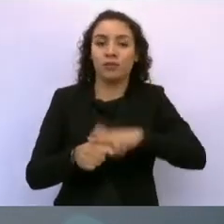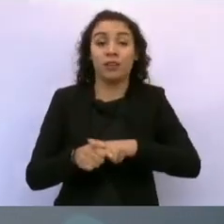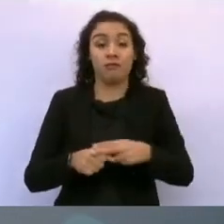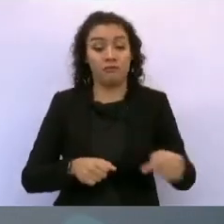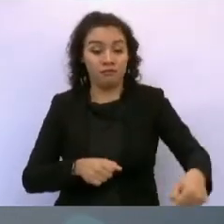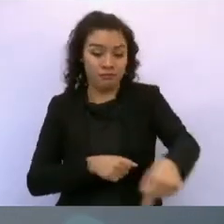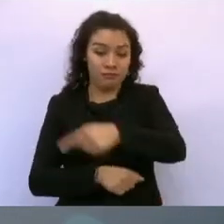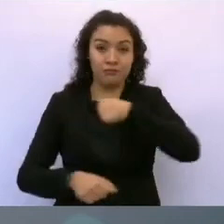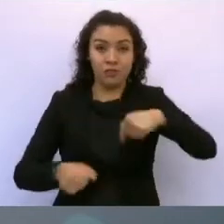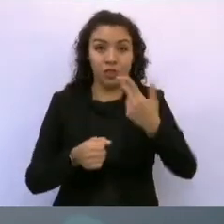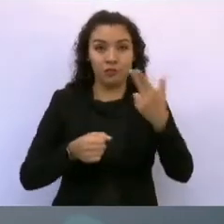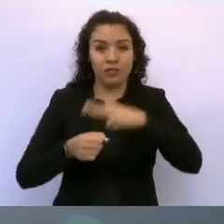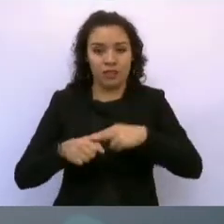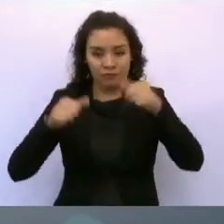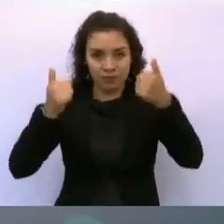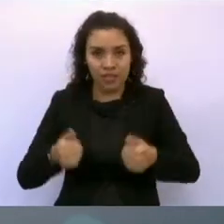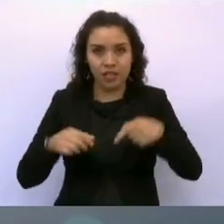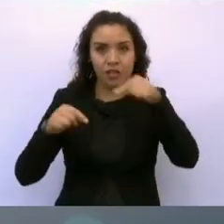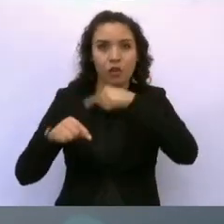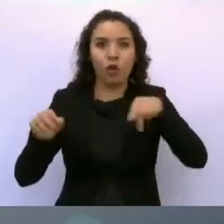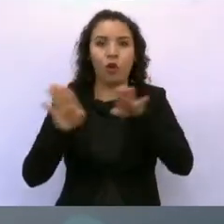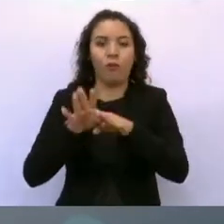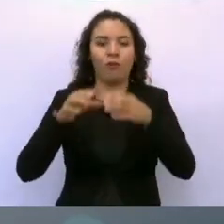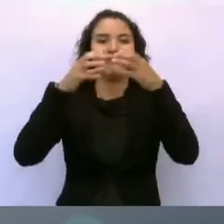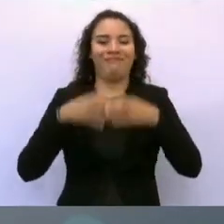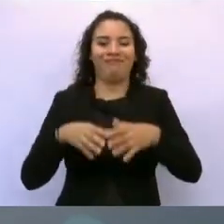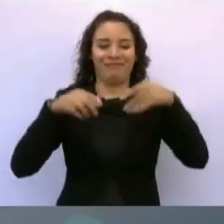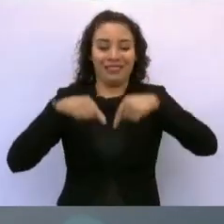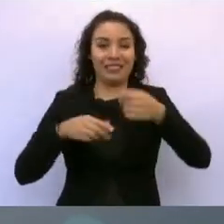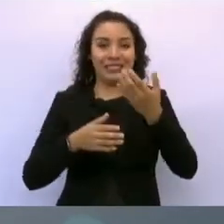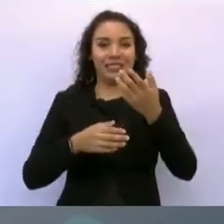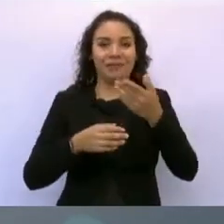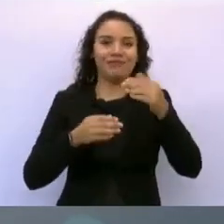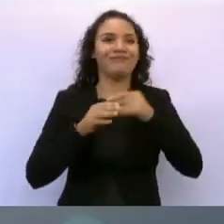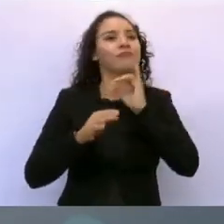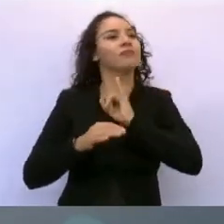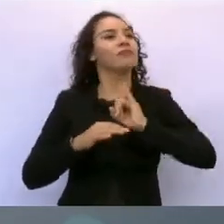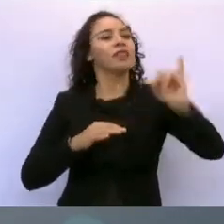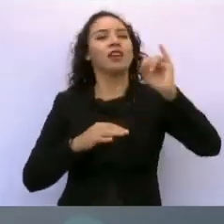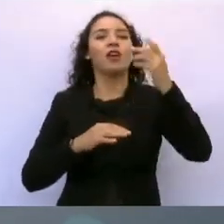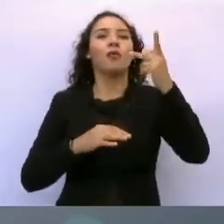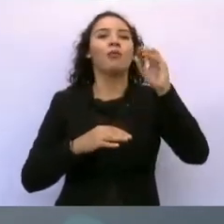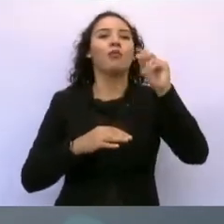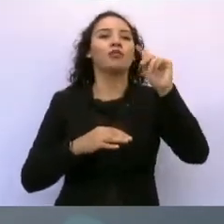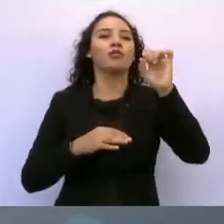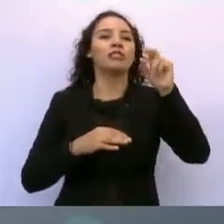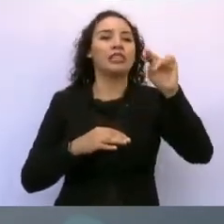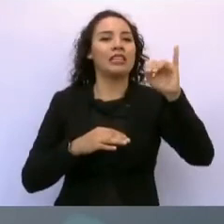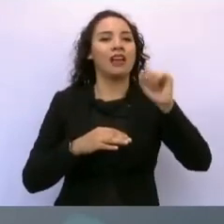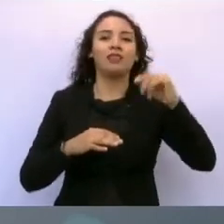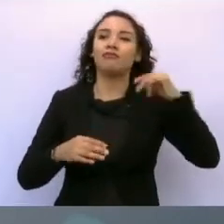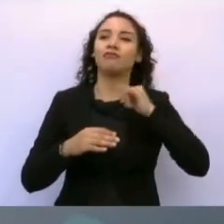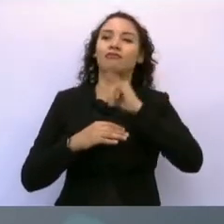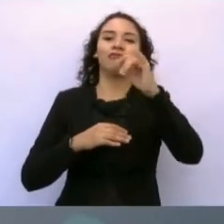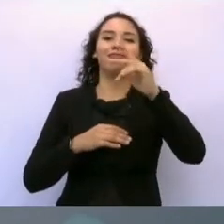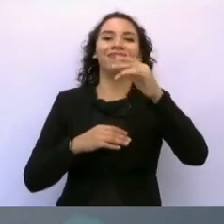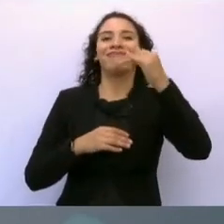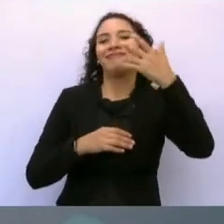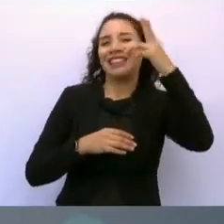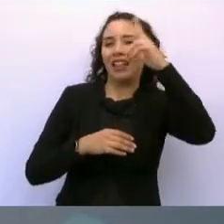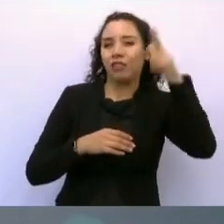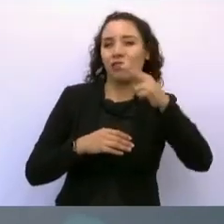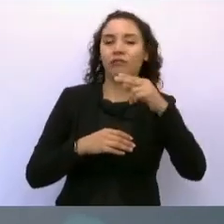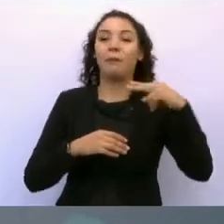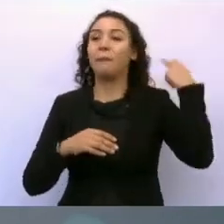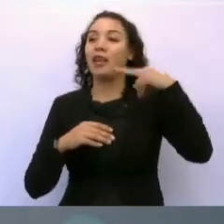confluyen las cuatro huastecas, la Potosina, la Hidalguense, Veracruzana